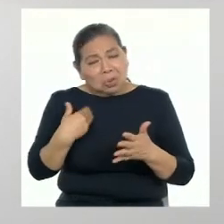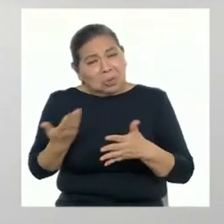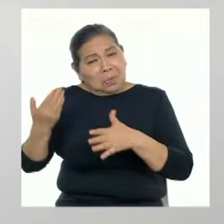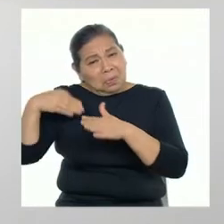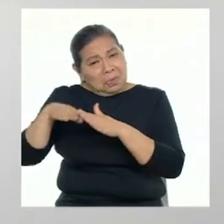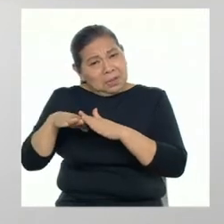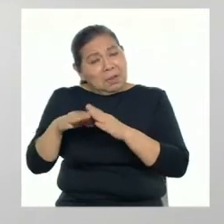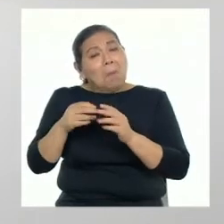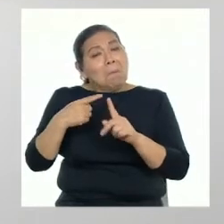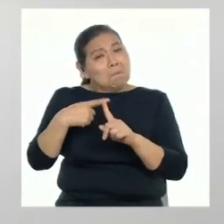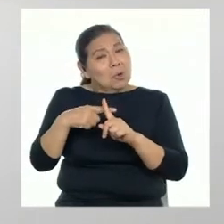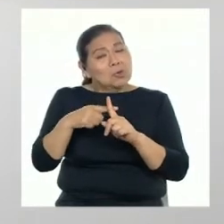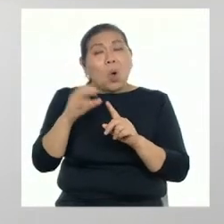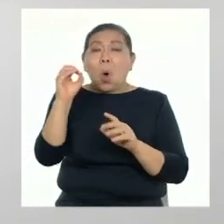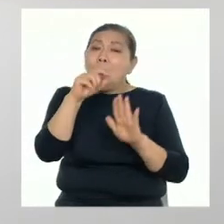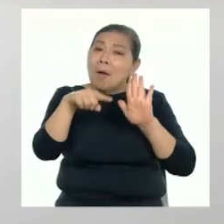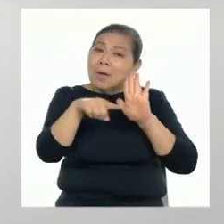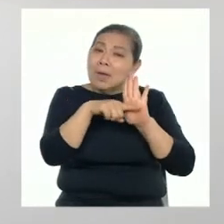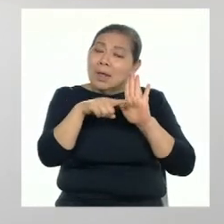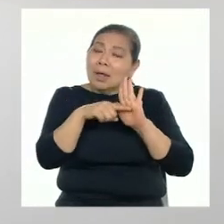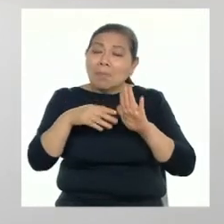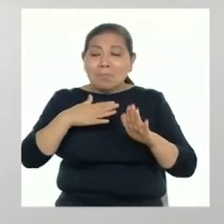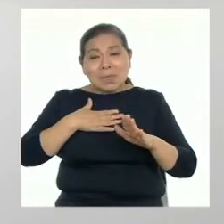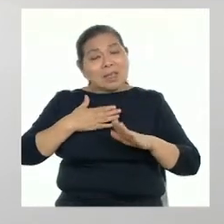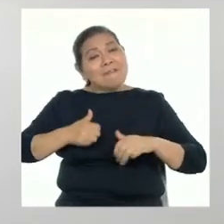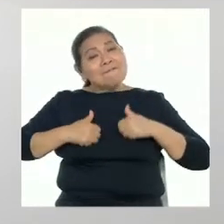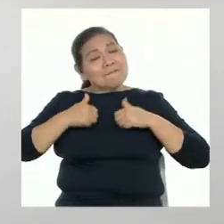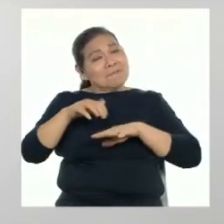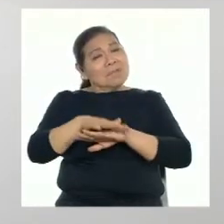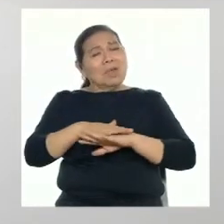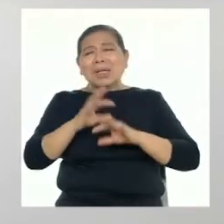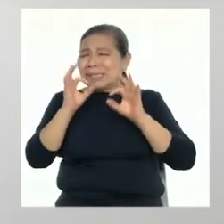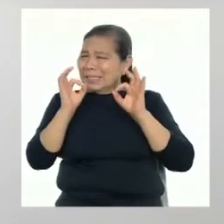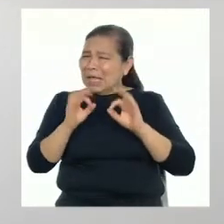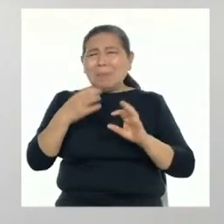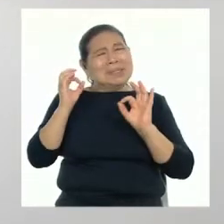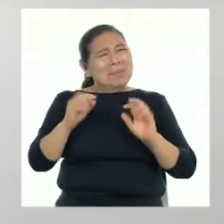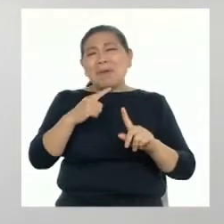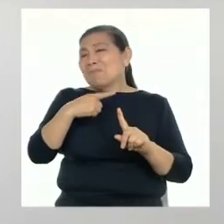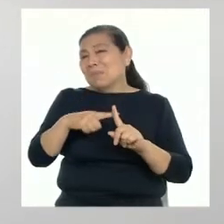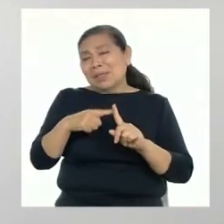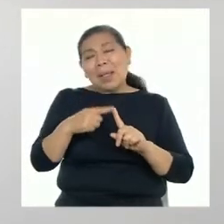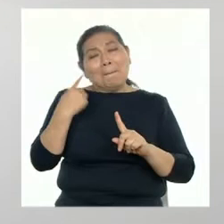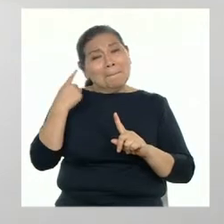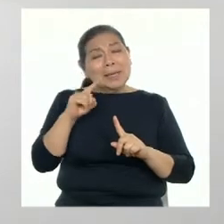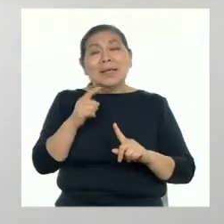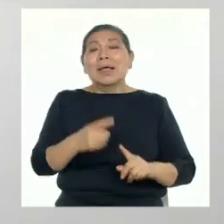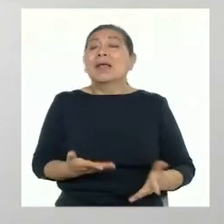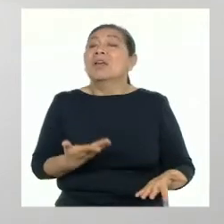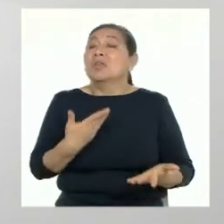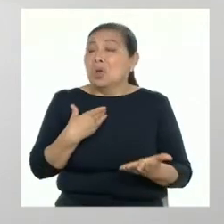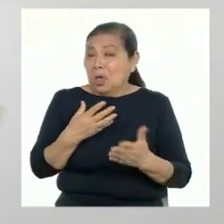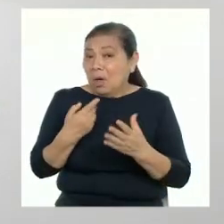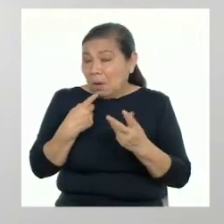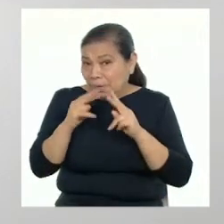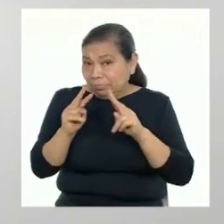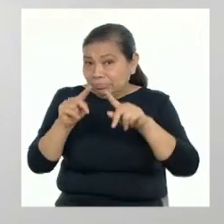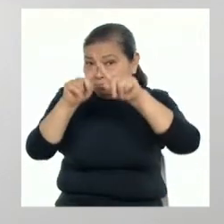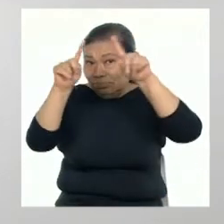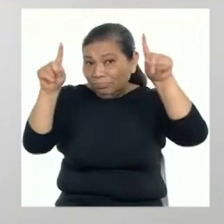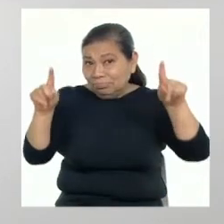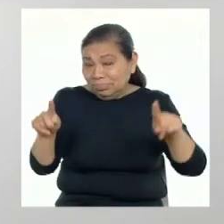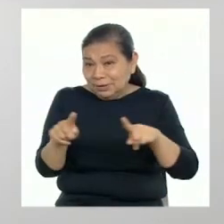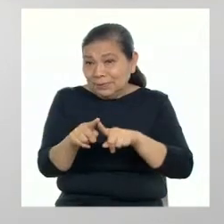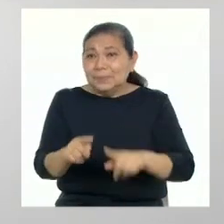influir de manera positiva o negativa en nuestro plan. No todo puede ser siempre positivo. Para entenderlo mejor, te comparto un cuadro con la